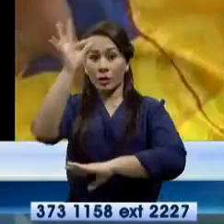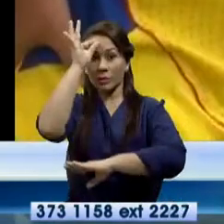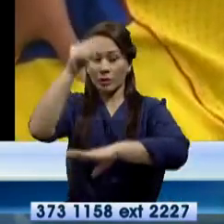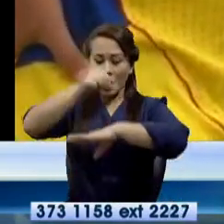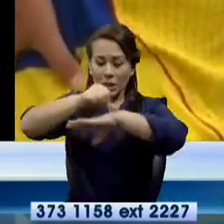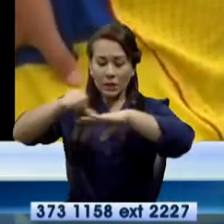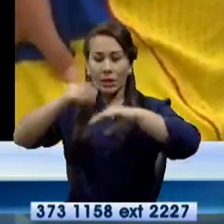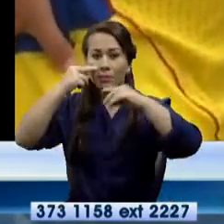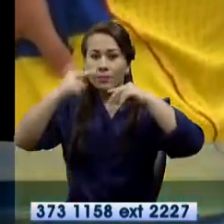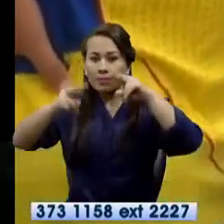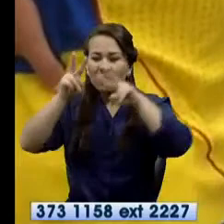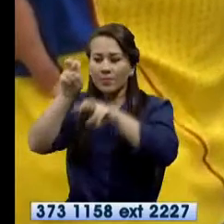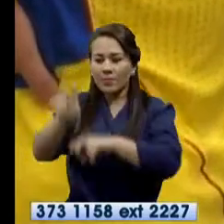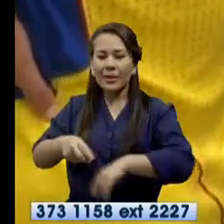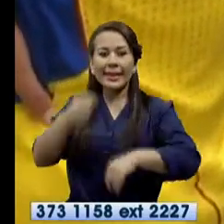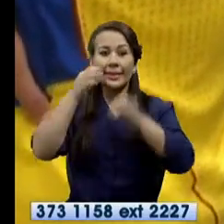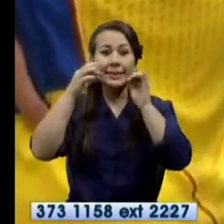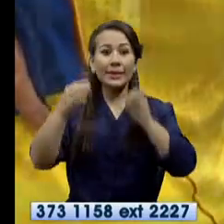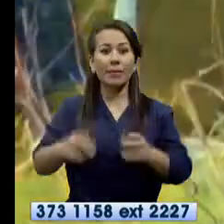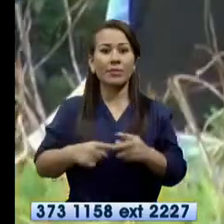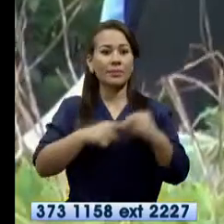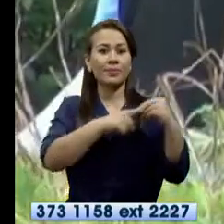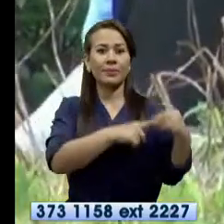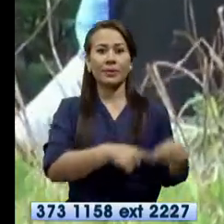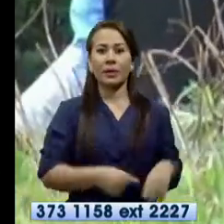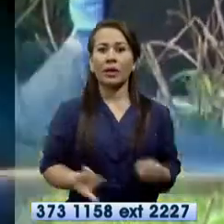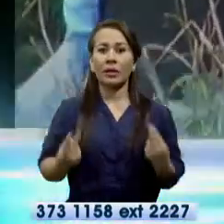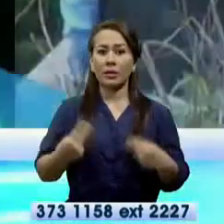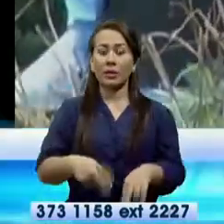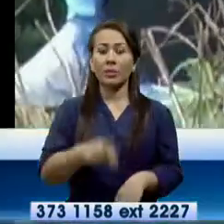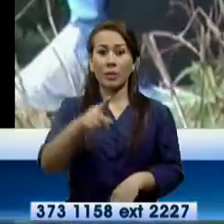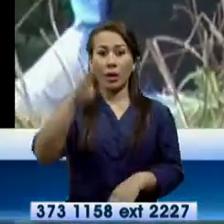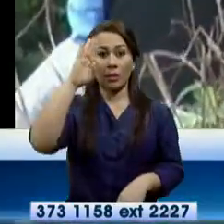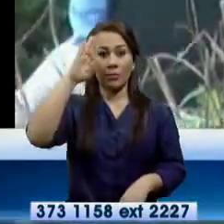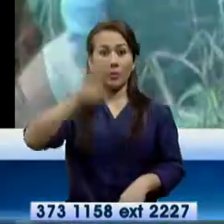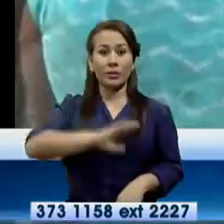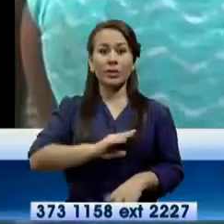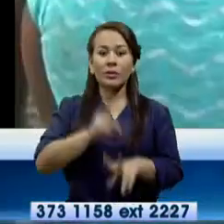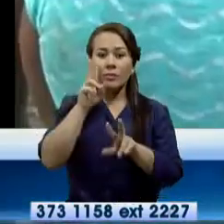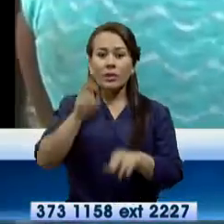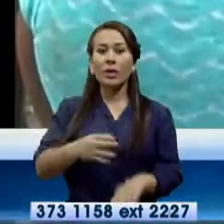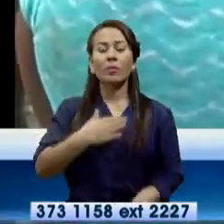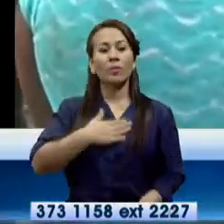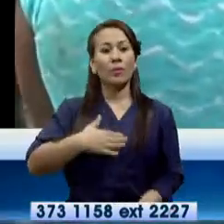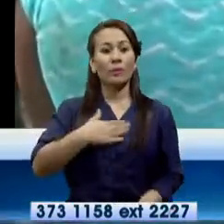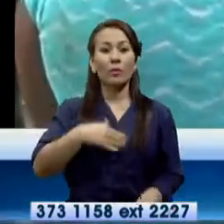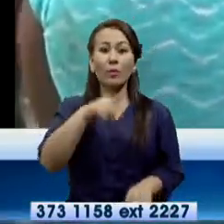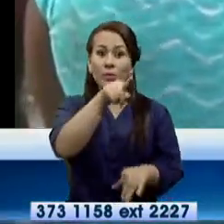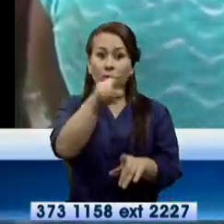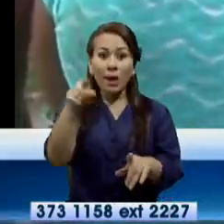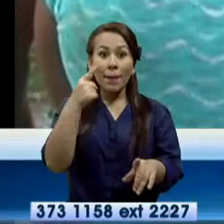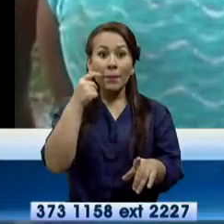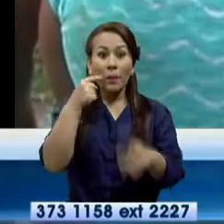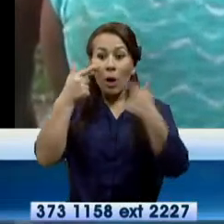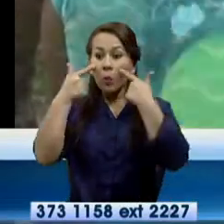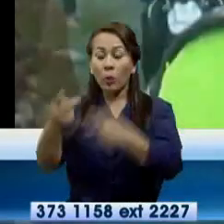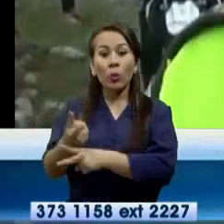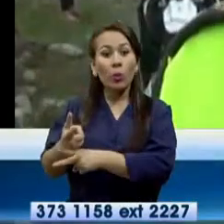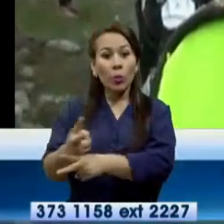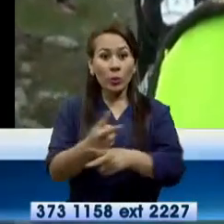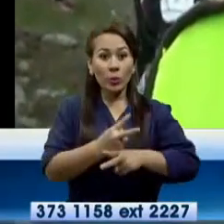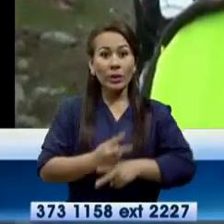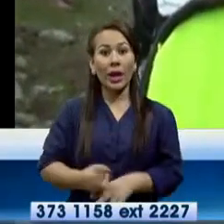análisis. El hecho es investigado por la policía. Los uniformados además piden a los padres tener más cuidado con los menores de edad.